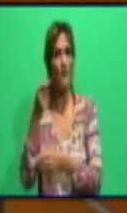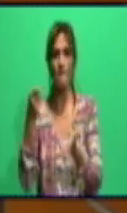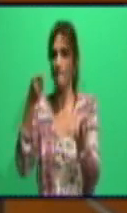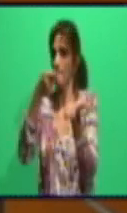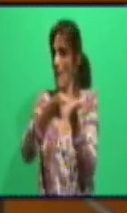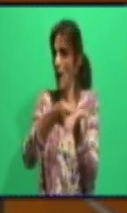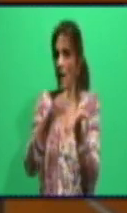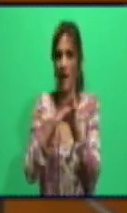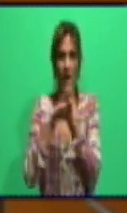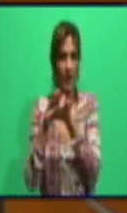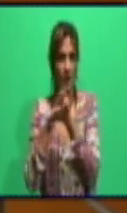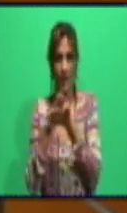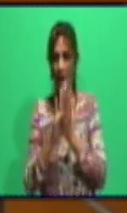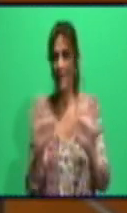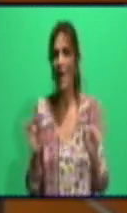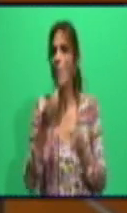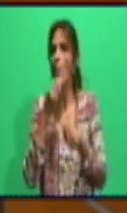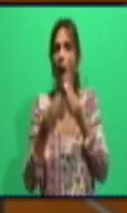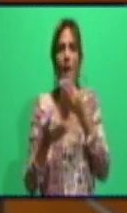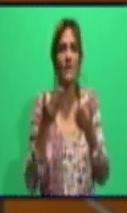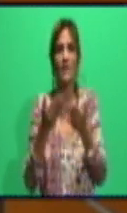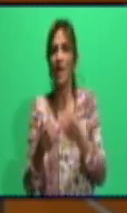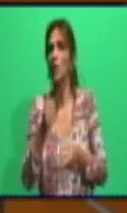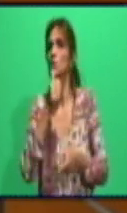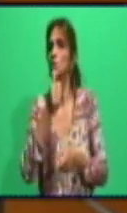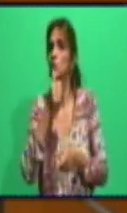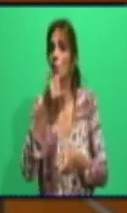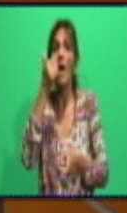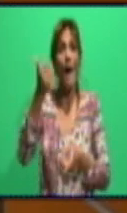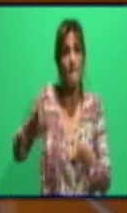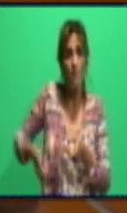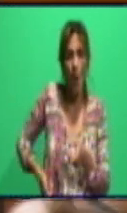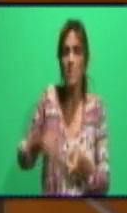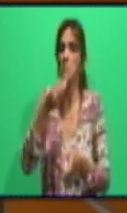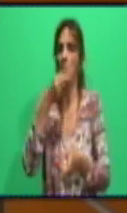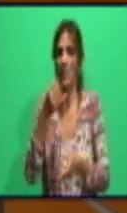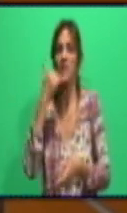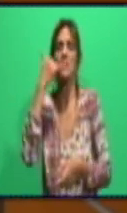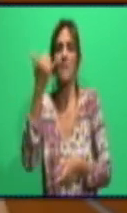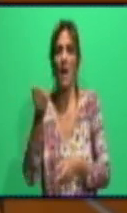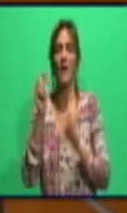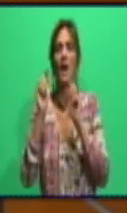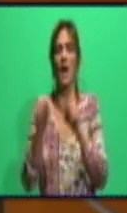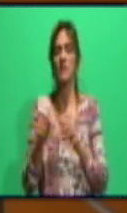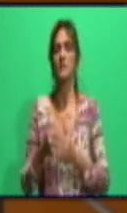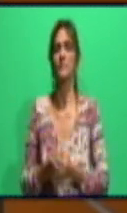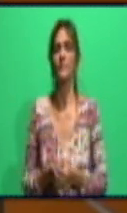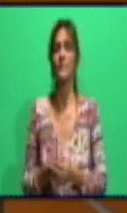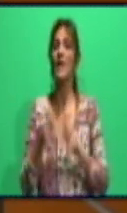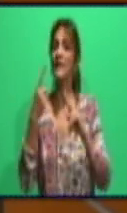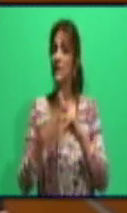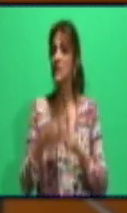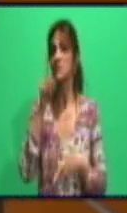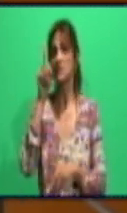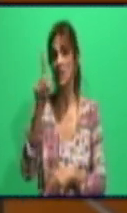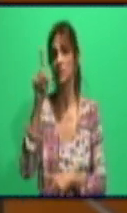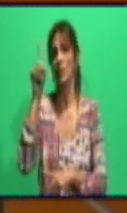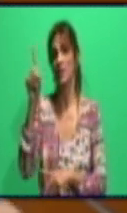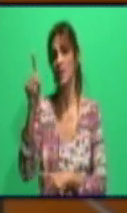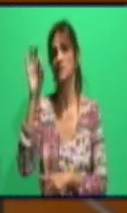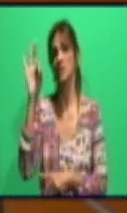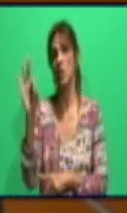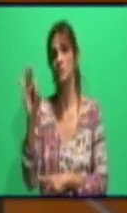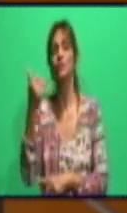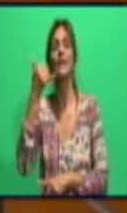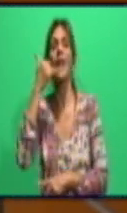libre de costo, para cualquier duda relacionada con el servicio móvil. Y al 118, desde una línea fija, para cualquier duda,